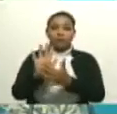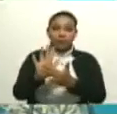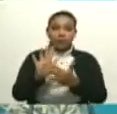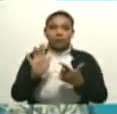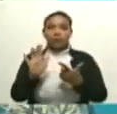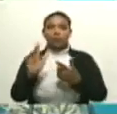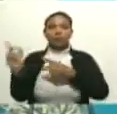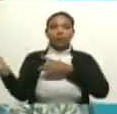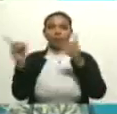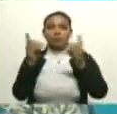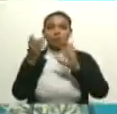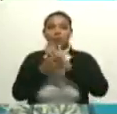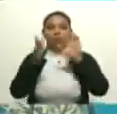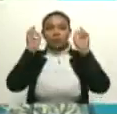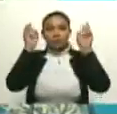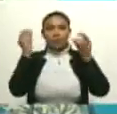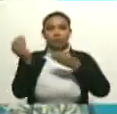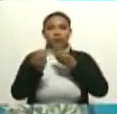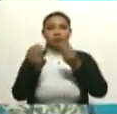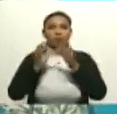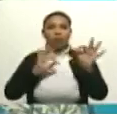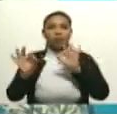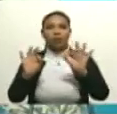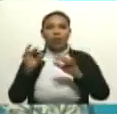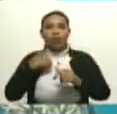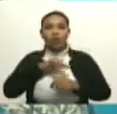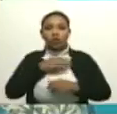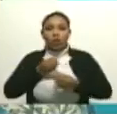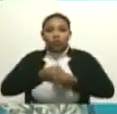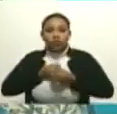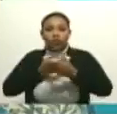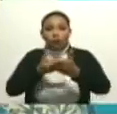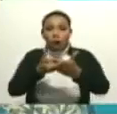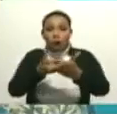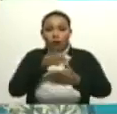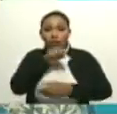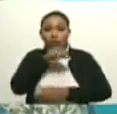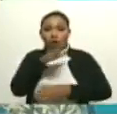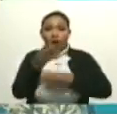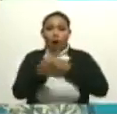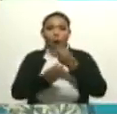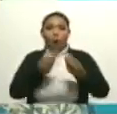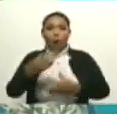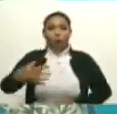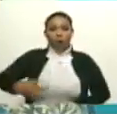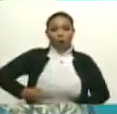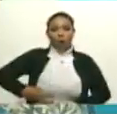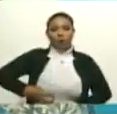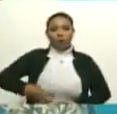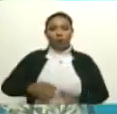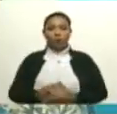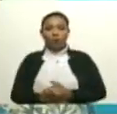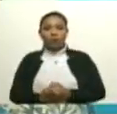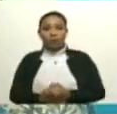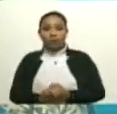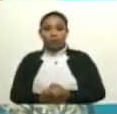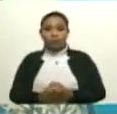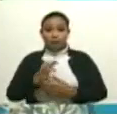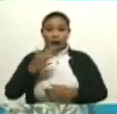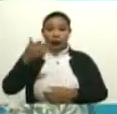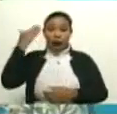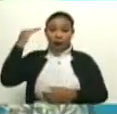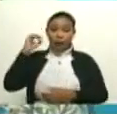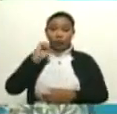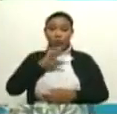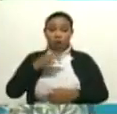debate sobre el teatro con el cual nos narramos. Eso es muy importante, presidente, porque el relato de nuestro tiempo lo